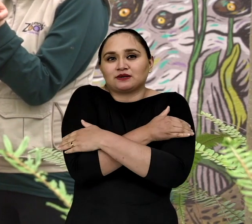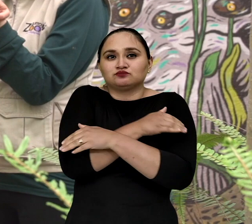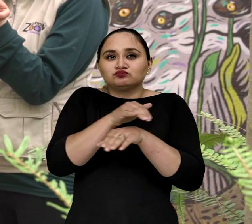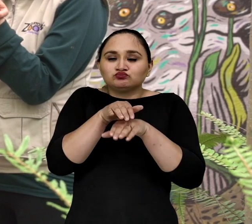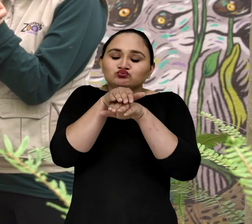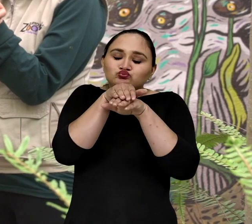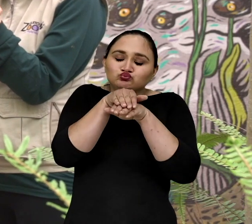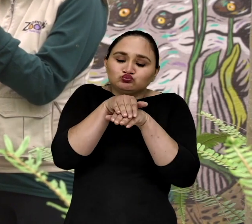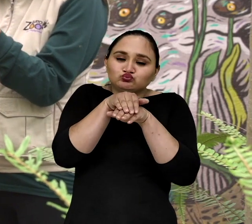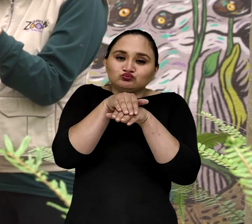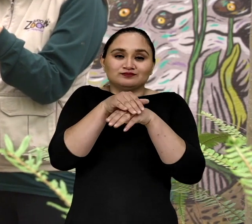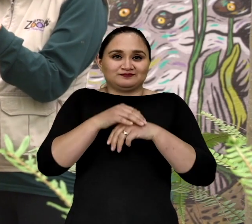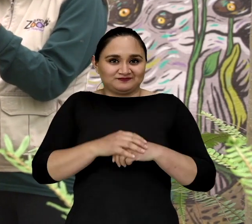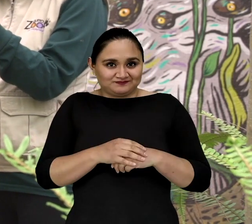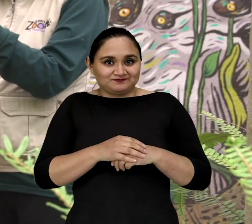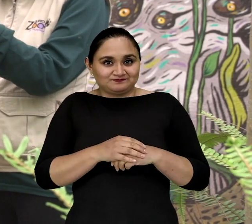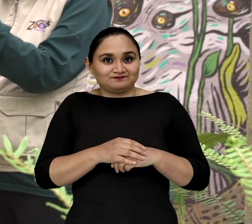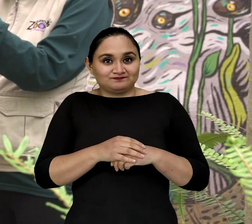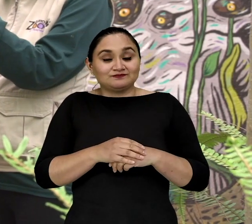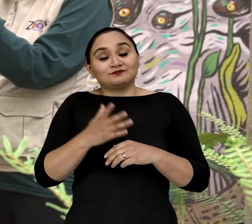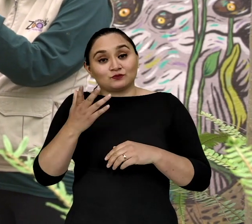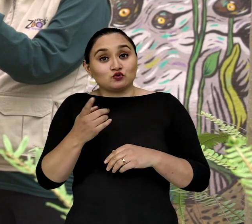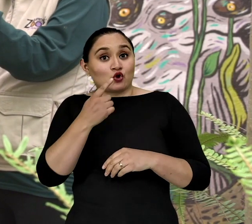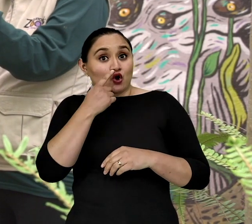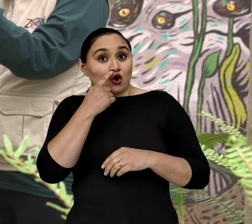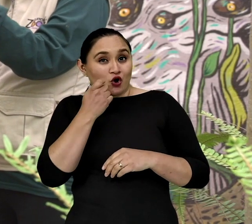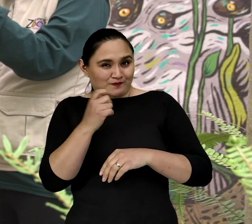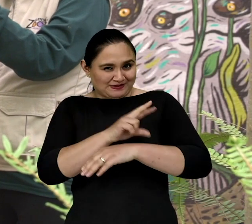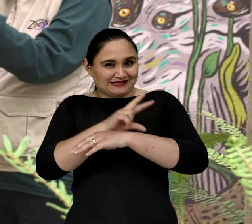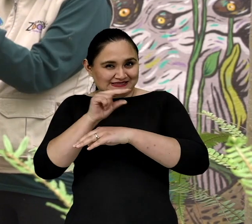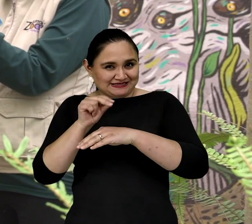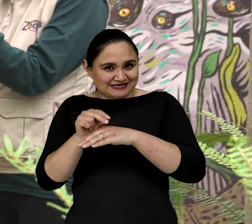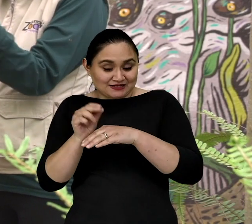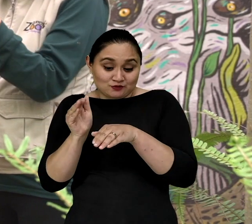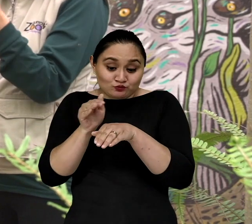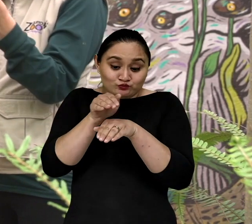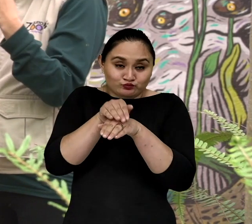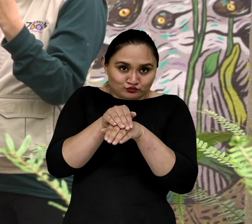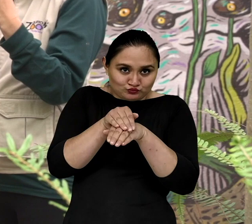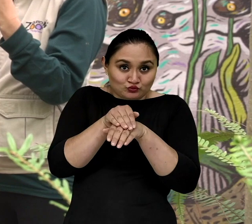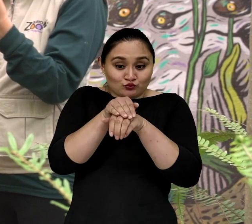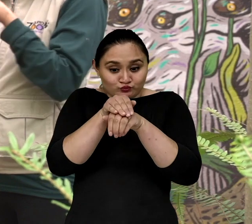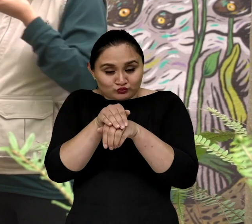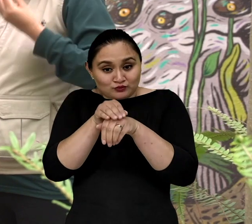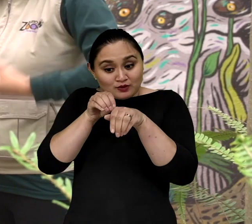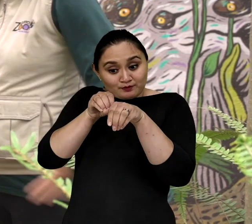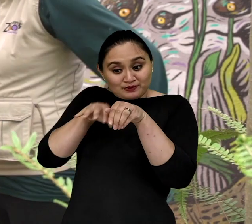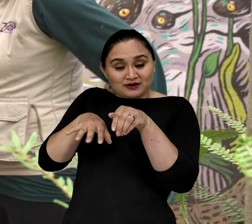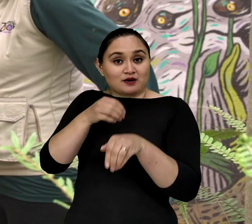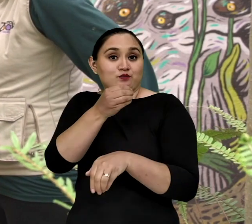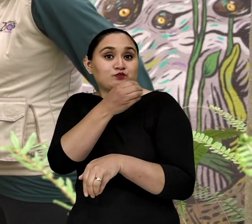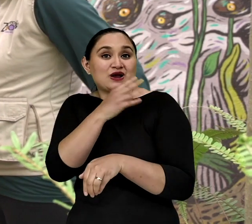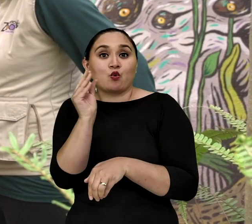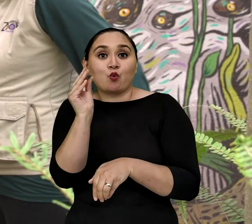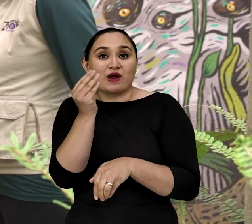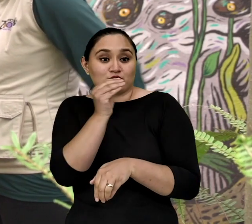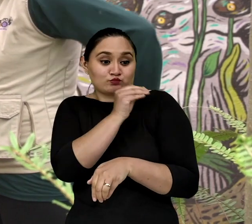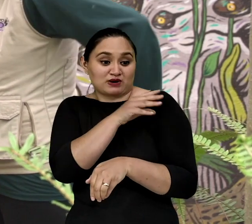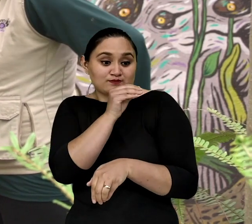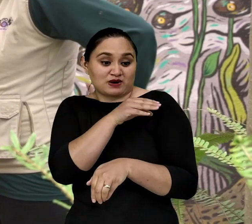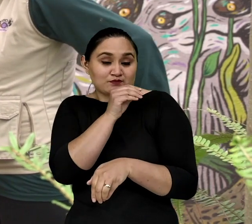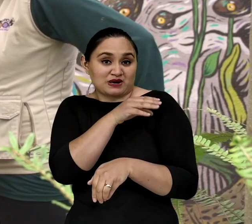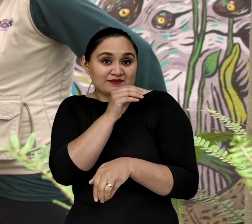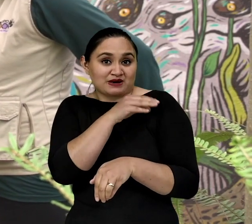abrazo nupcial ¡Ay, qué amor! La rana macho le abraza a la hembra por la espalda y expulsa los huevitos Estos huevitos con las patas